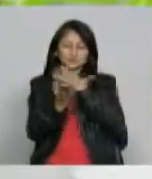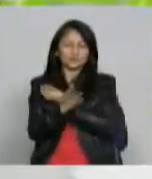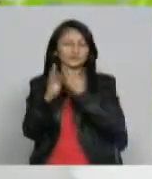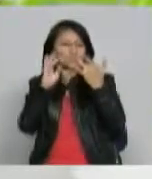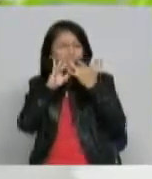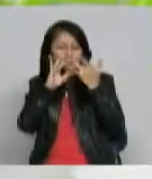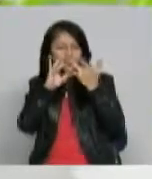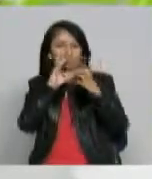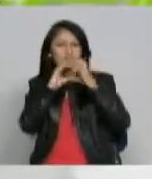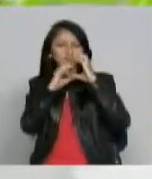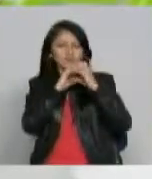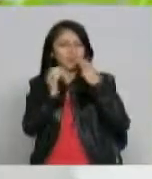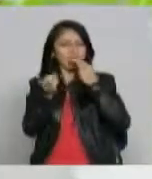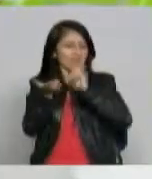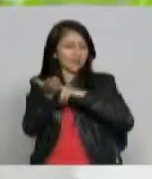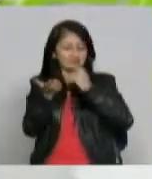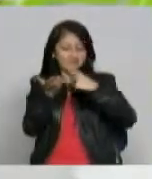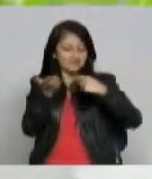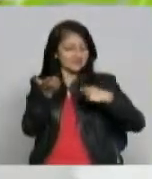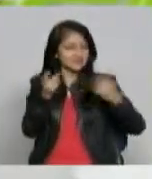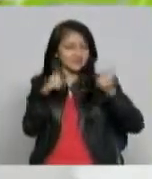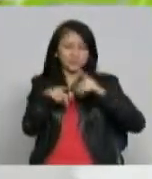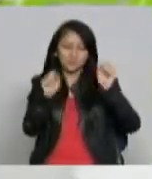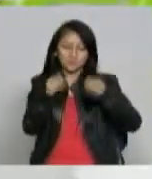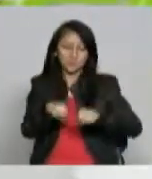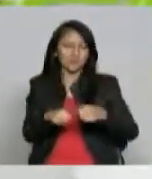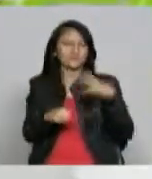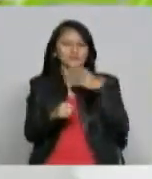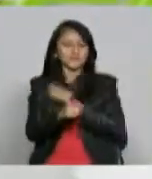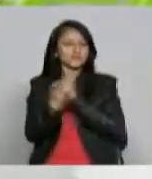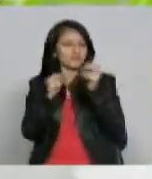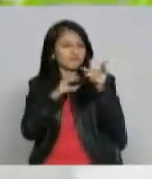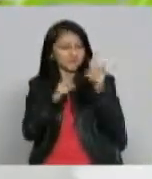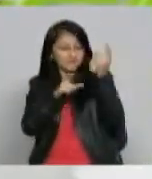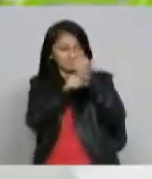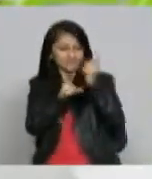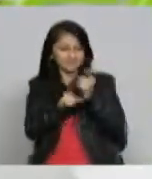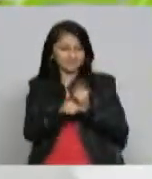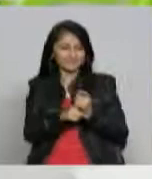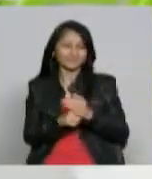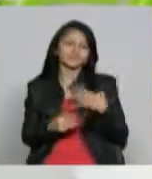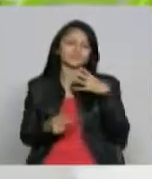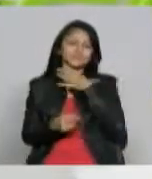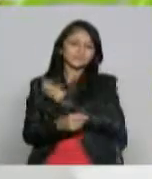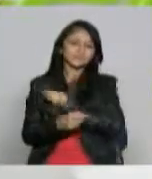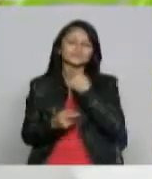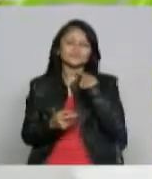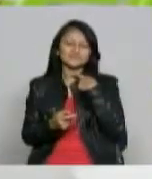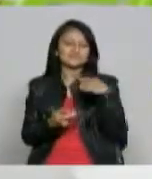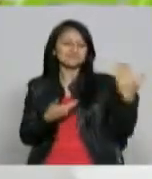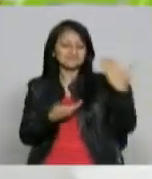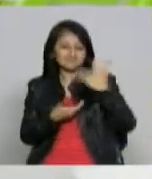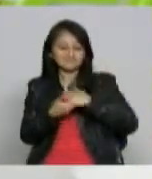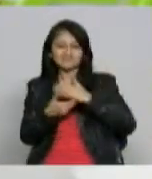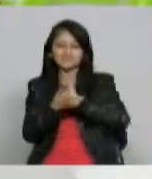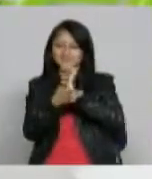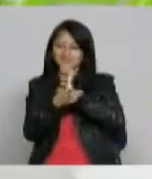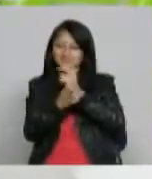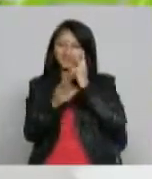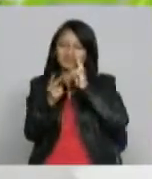nos hacen la solicitud por escrito nosotros programamos las fechas porque nos gusta a la vez que que vengan y visiten el canal